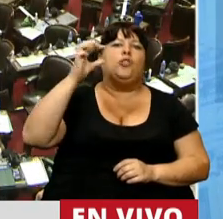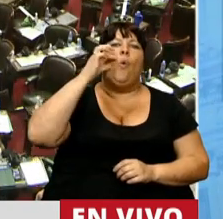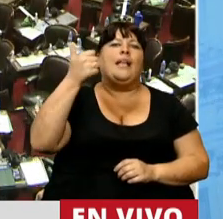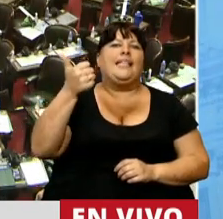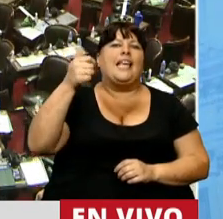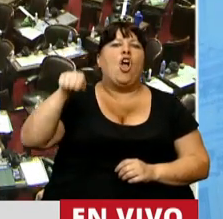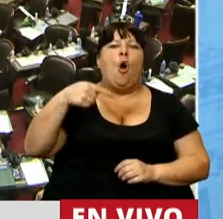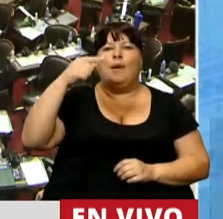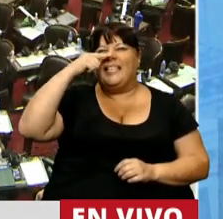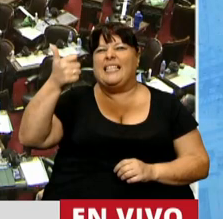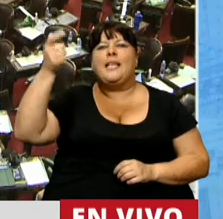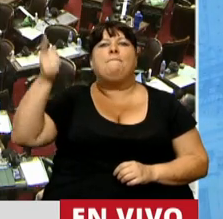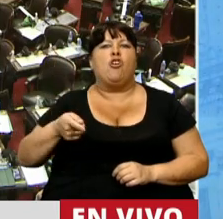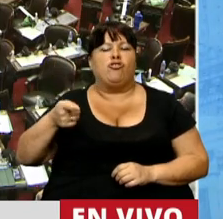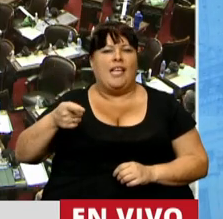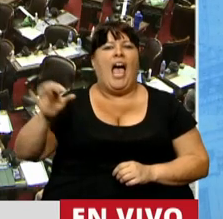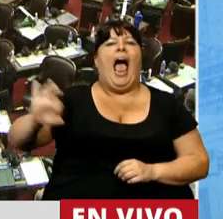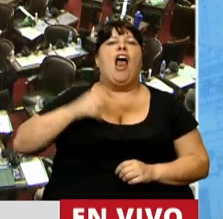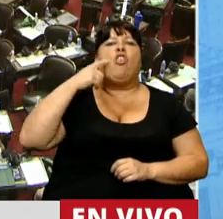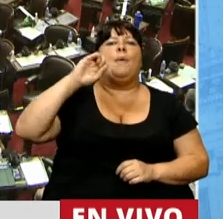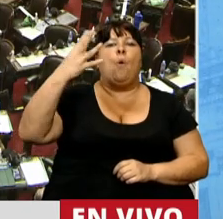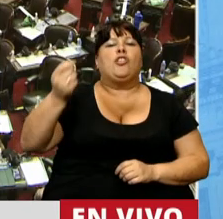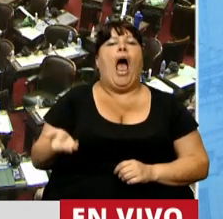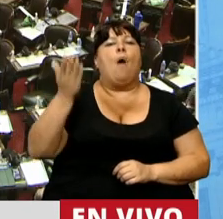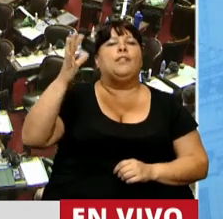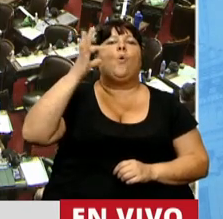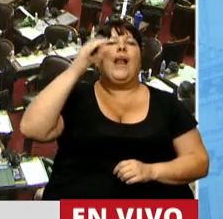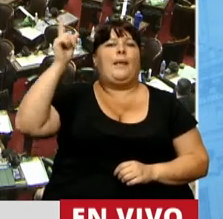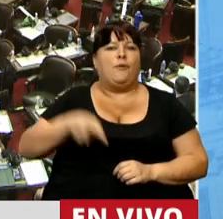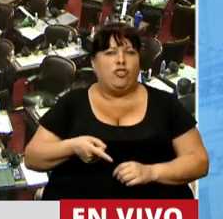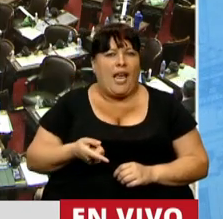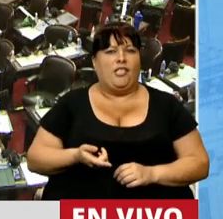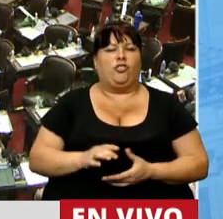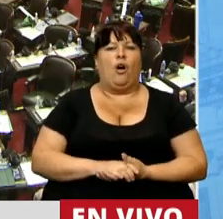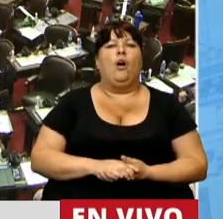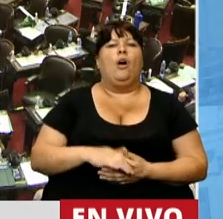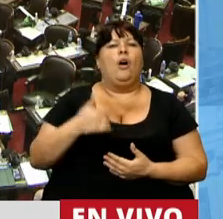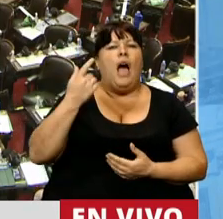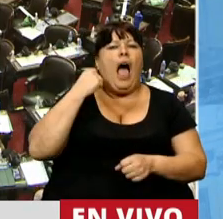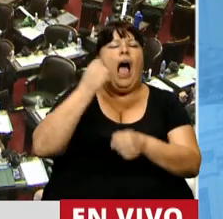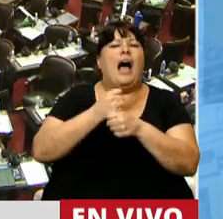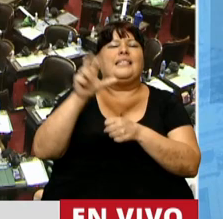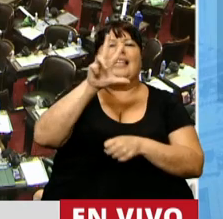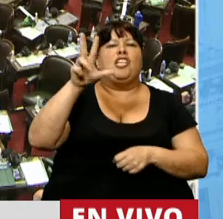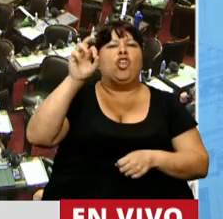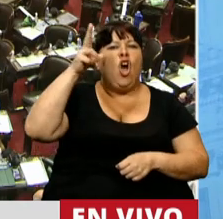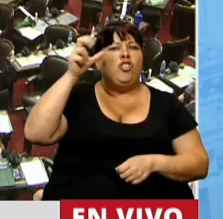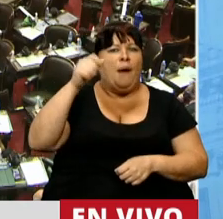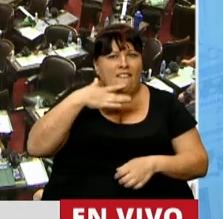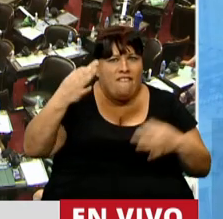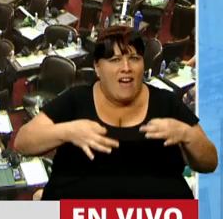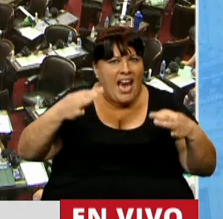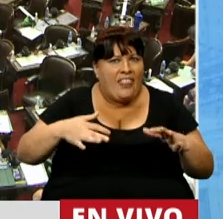46,76%, en el 2004 les dio un aumento del 40%, que fueron a 308 pesos. cierto